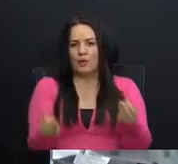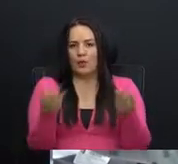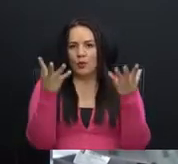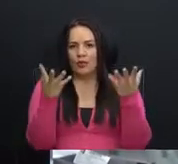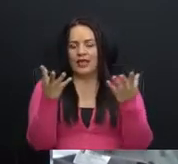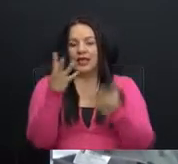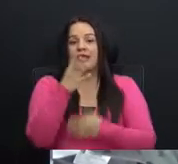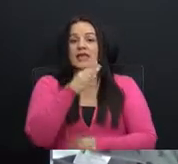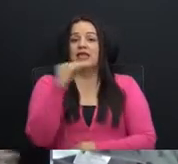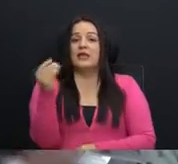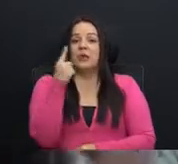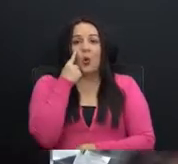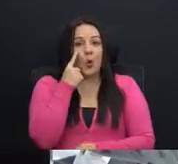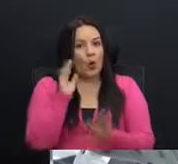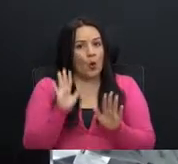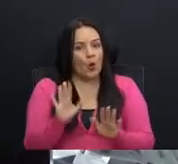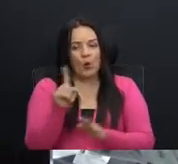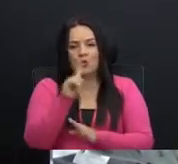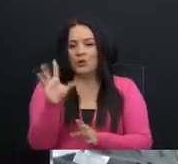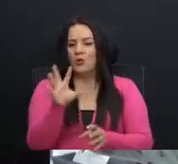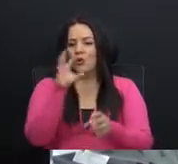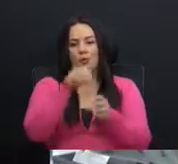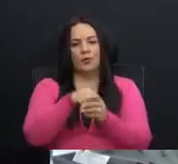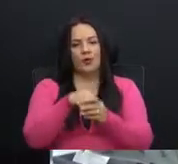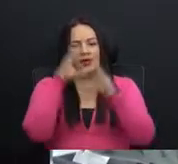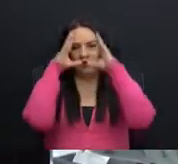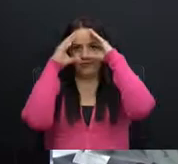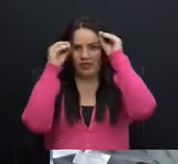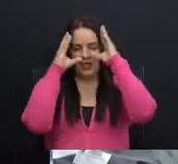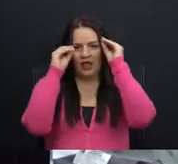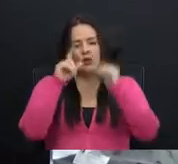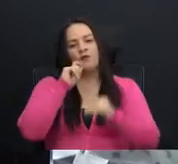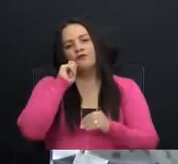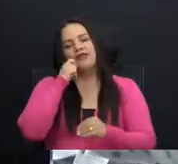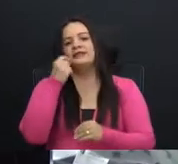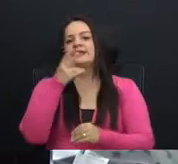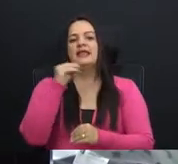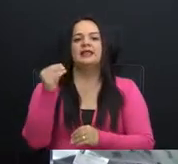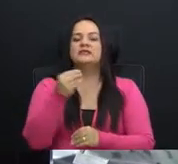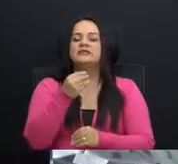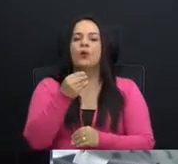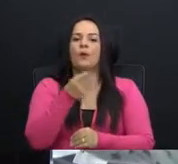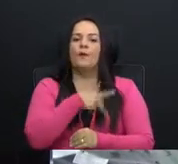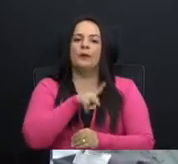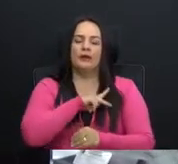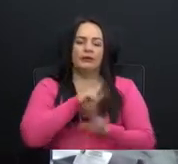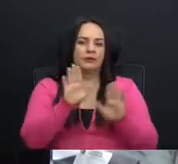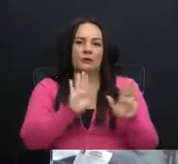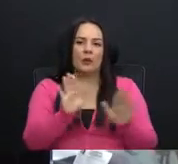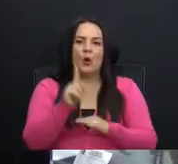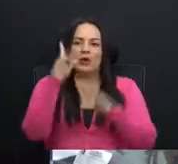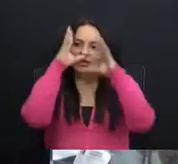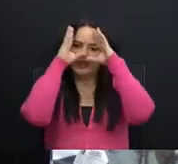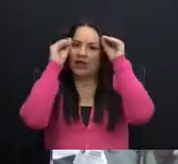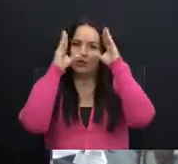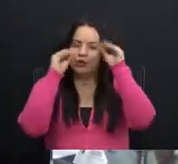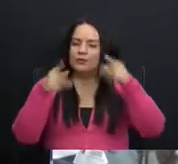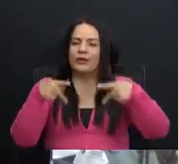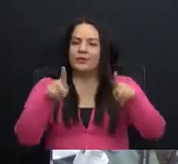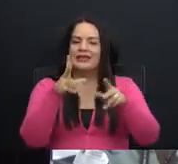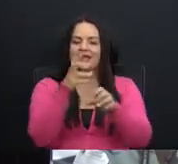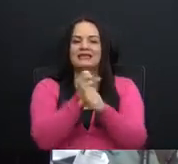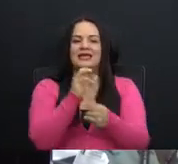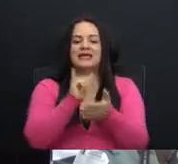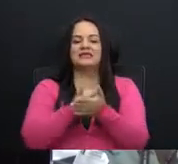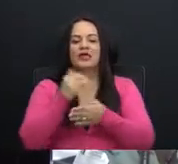ojo, aquí no estoy incorporando datos que sean sensibles o confidenciales. Estamos hablando de datos que permitan hacer esa construcción